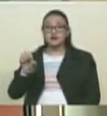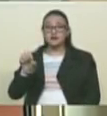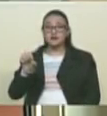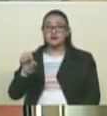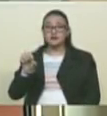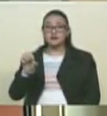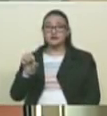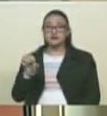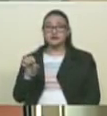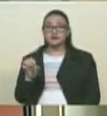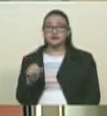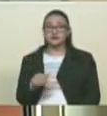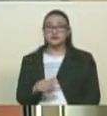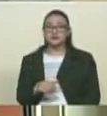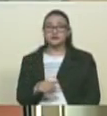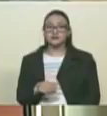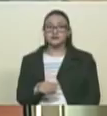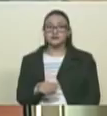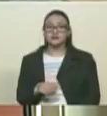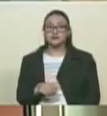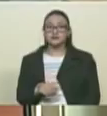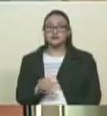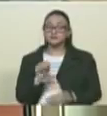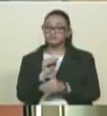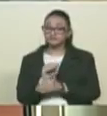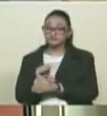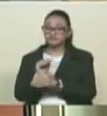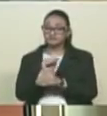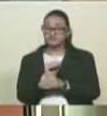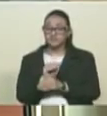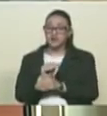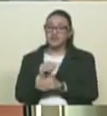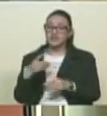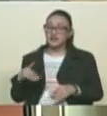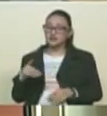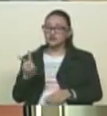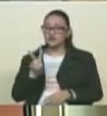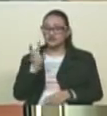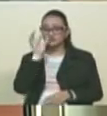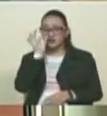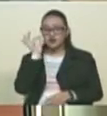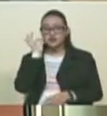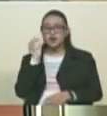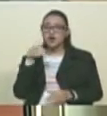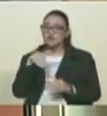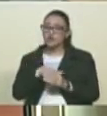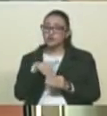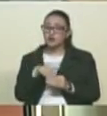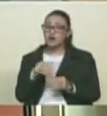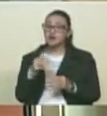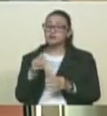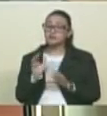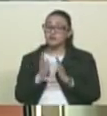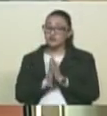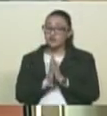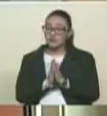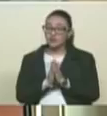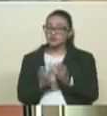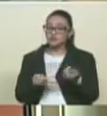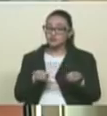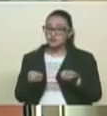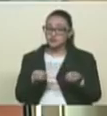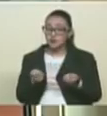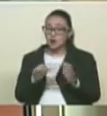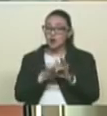en extremo el derecho de las venezolanas y venezolanos a votar y que tome medidas establecidas en la